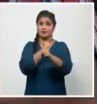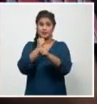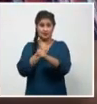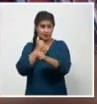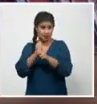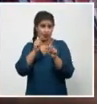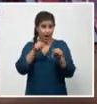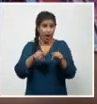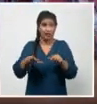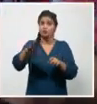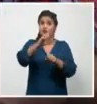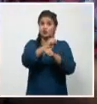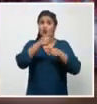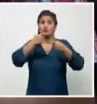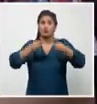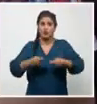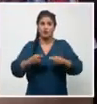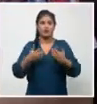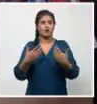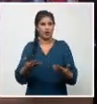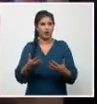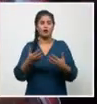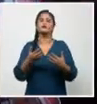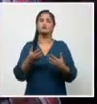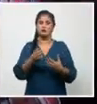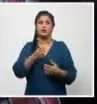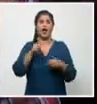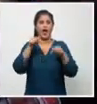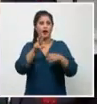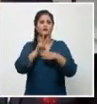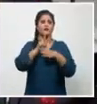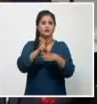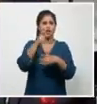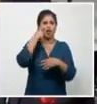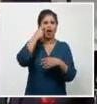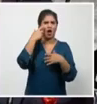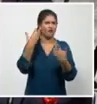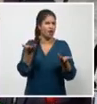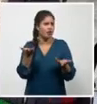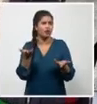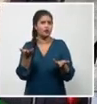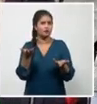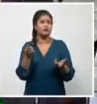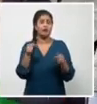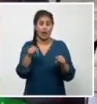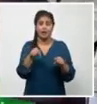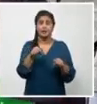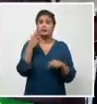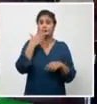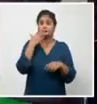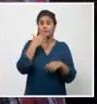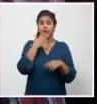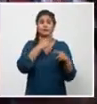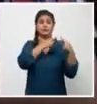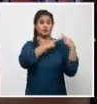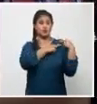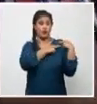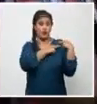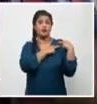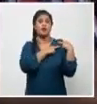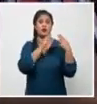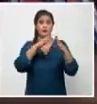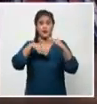pesquisa y hay que informar el resultado del área de salud. Y salud pública tiene que comprobarlo. Hay que lograr una